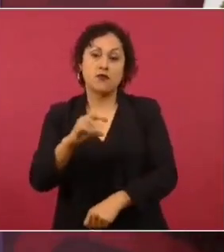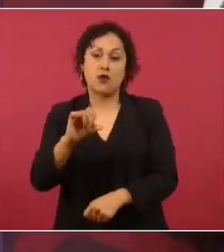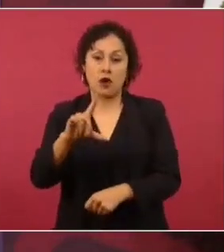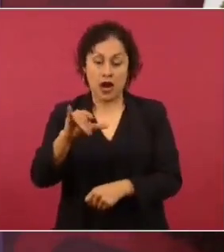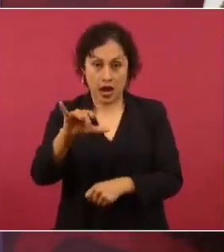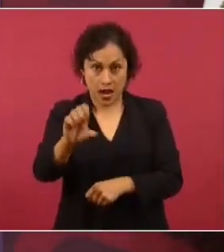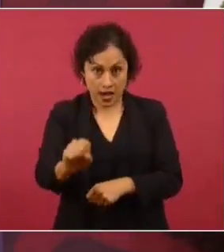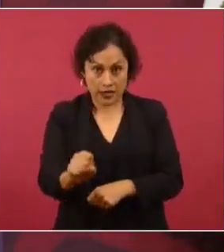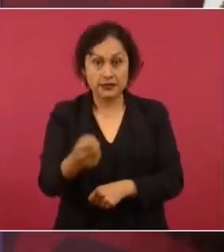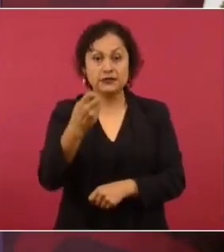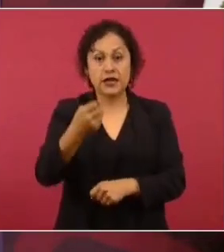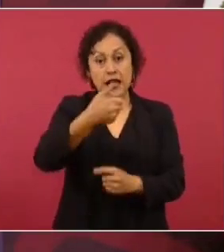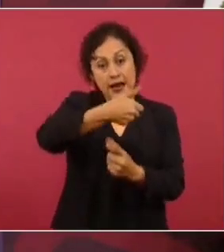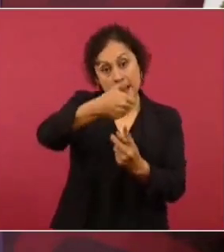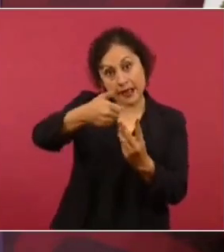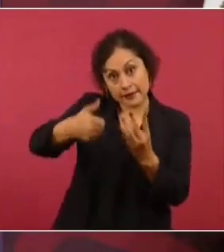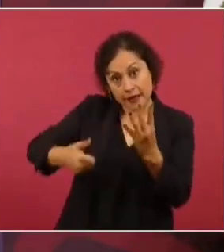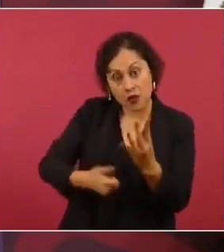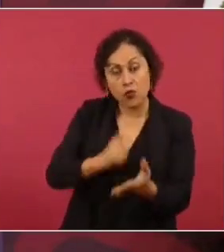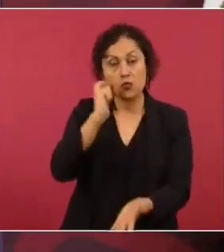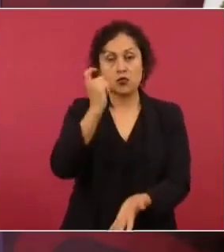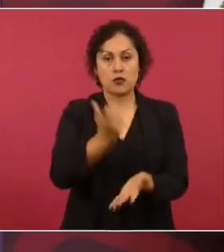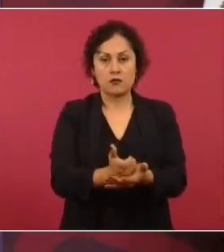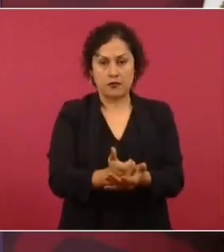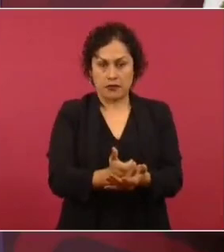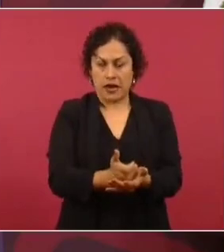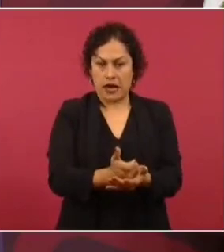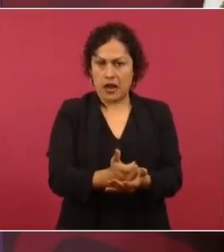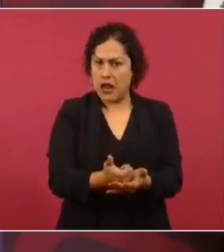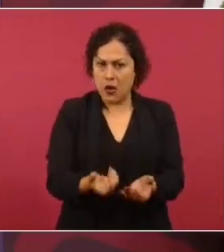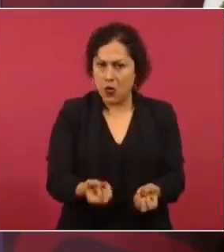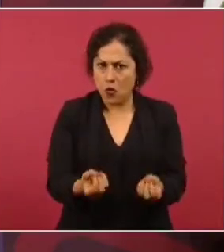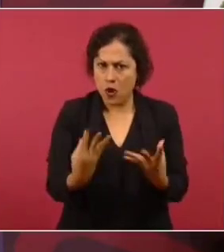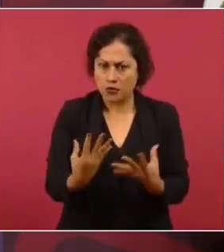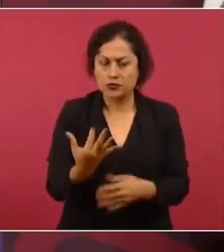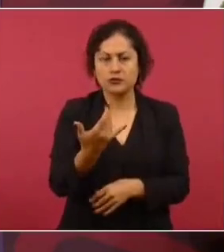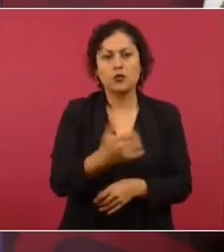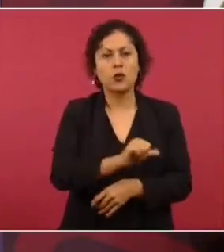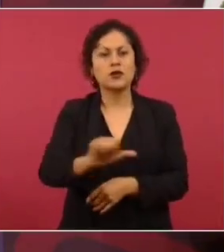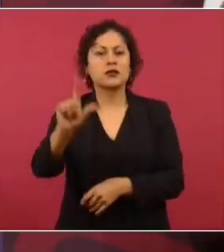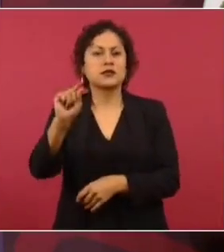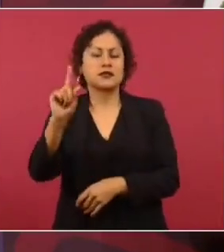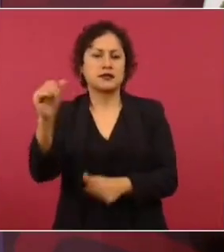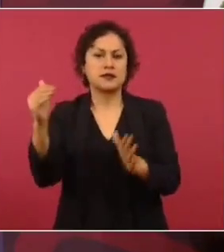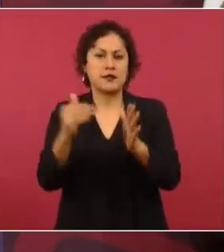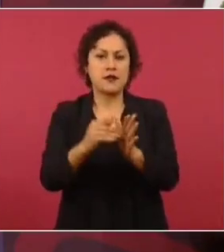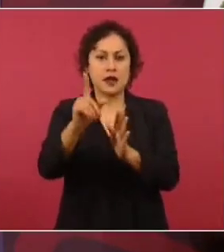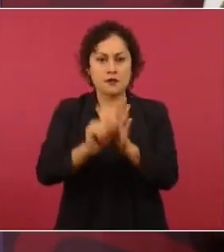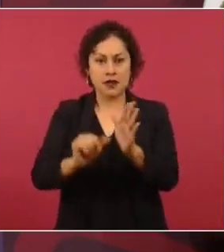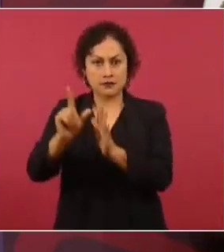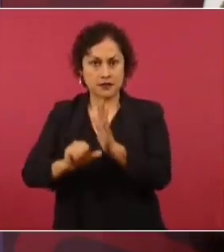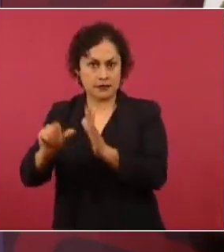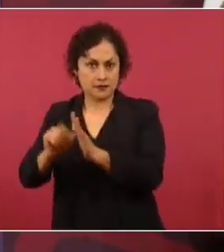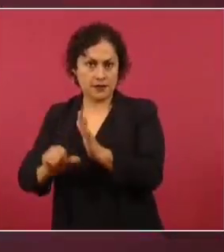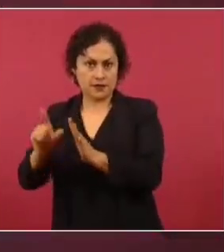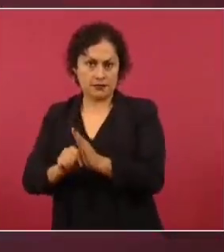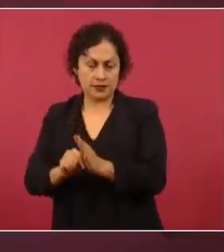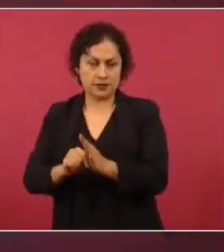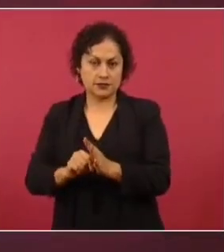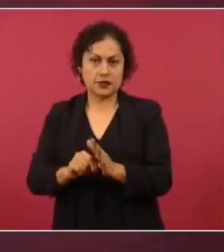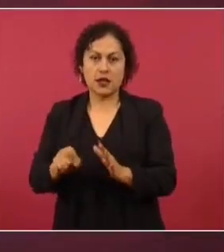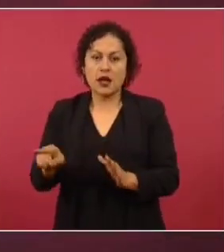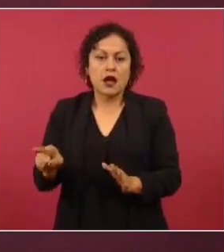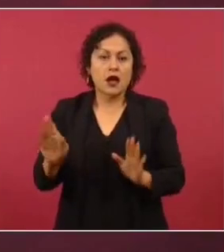un ingreso mensual que ronda entre 50 y 70 mil pesos mensuales. Aunque no haya proceso electoral,